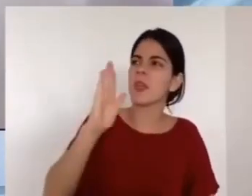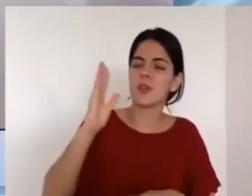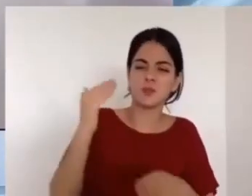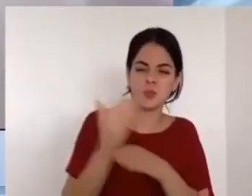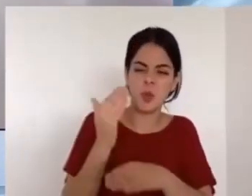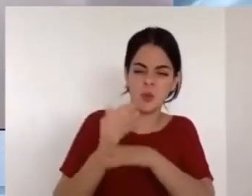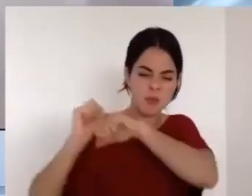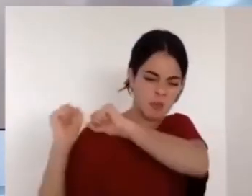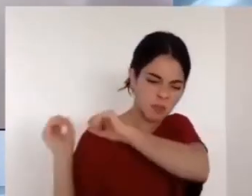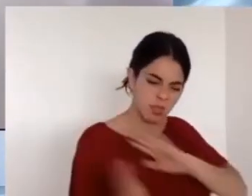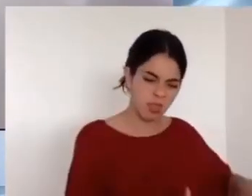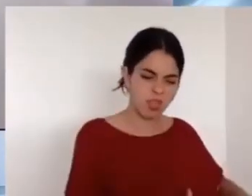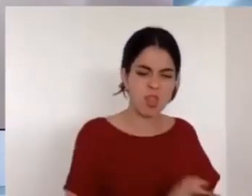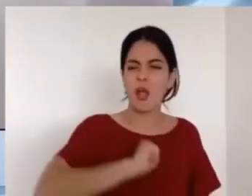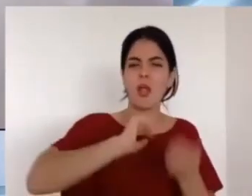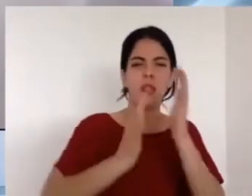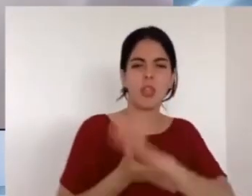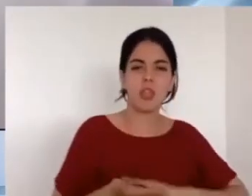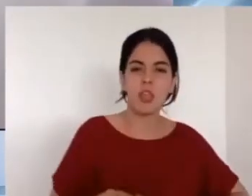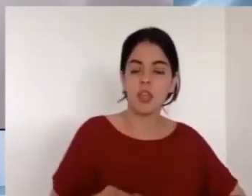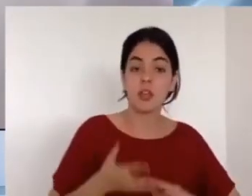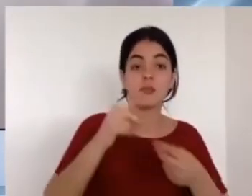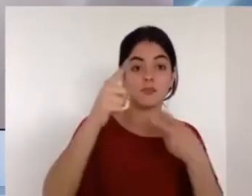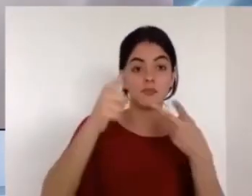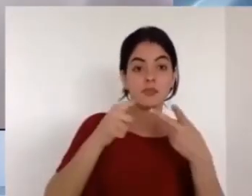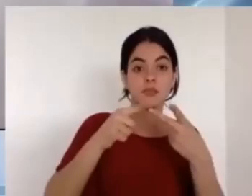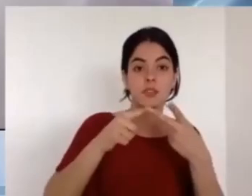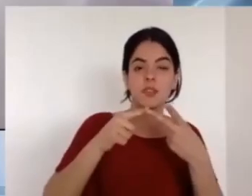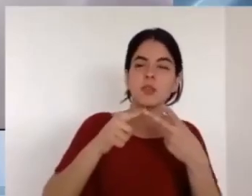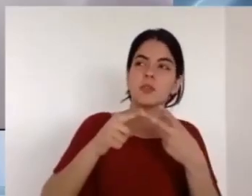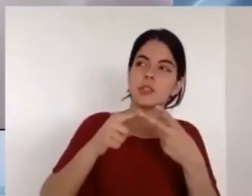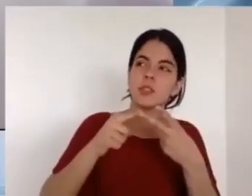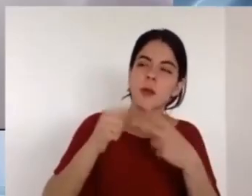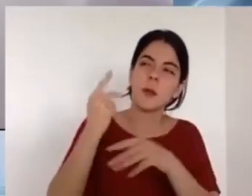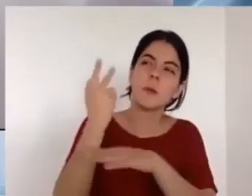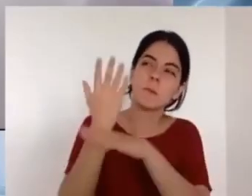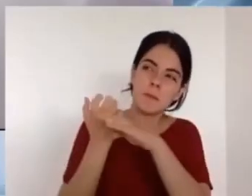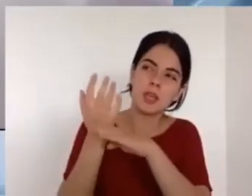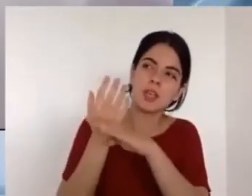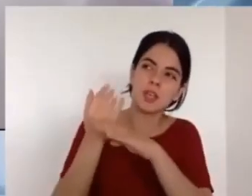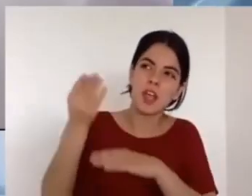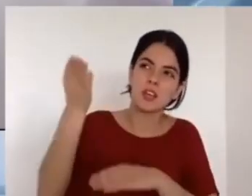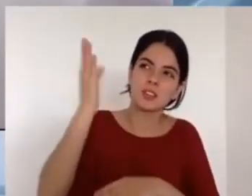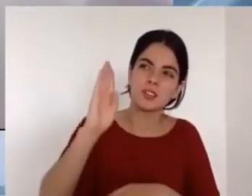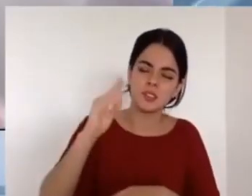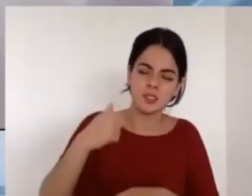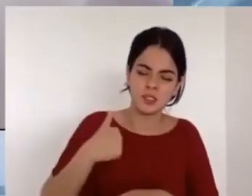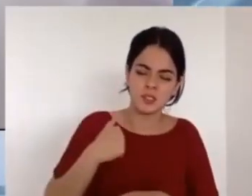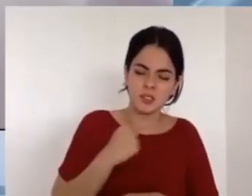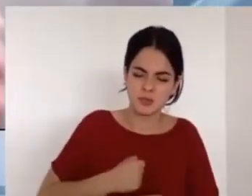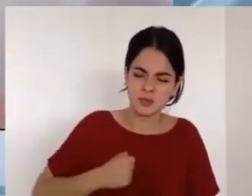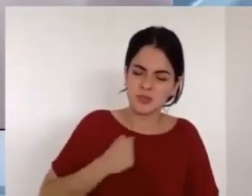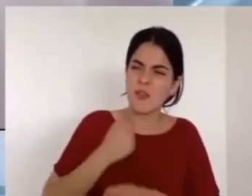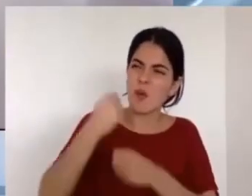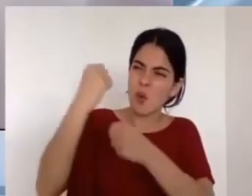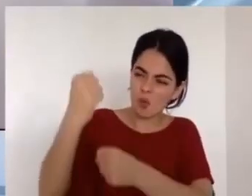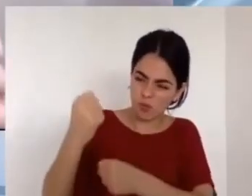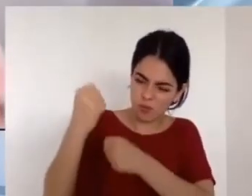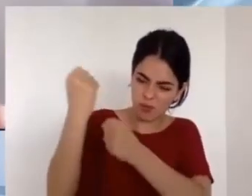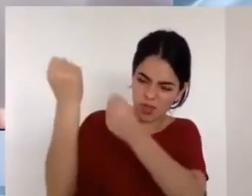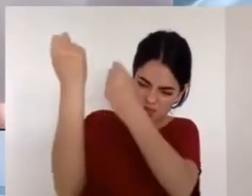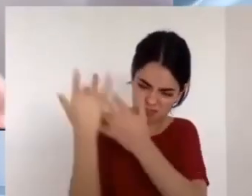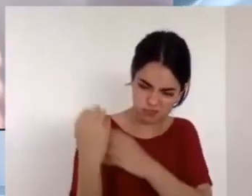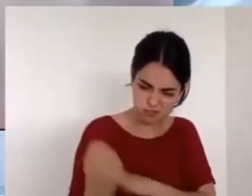el Señor responde más fácil la segunda petición. La que le pide fuerzas